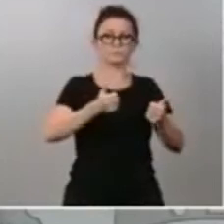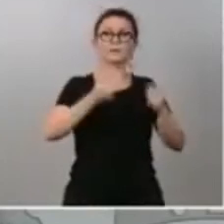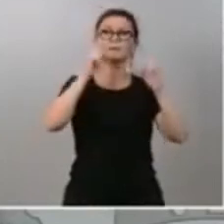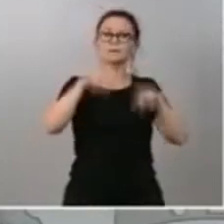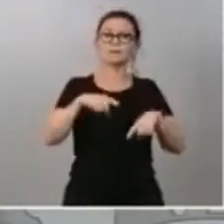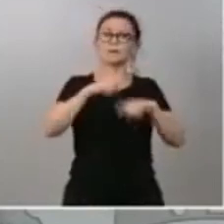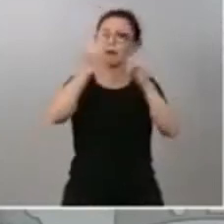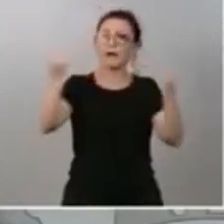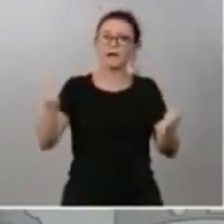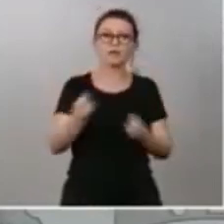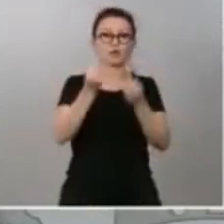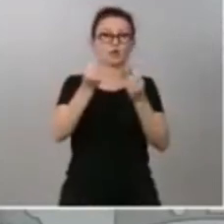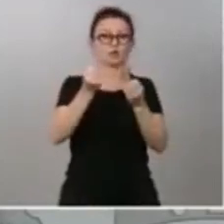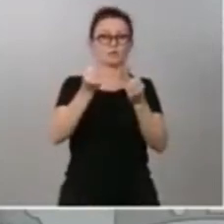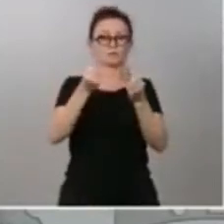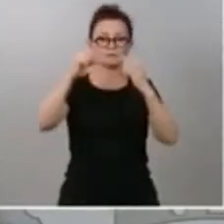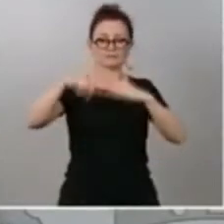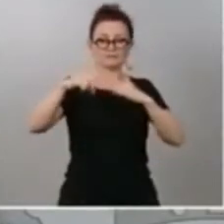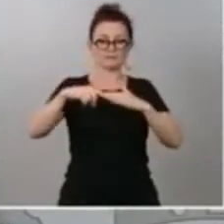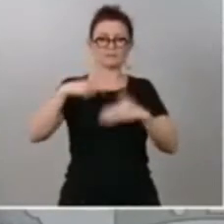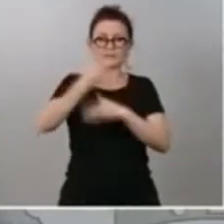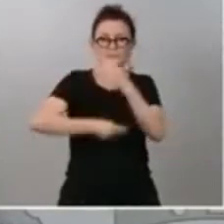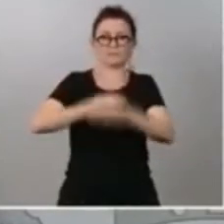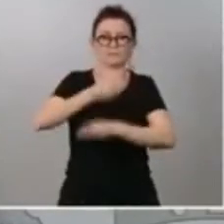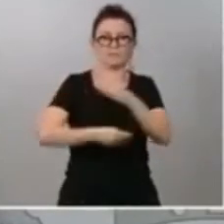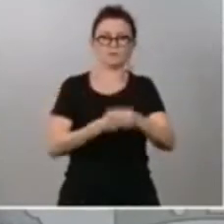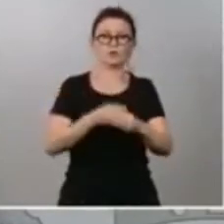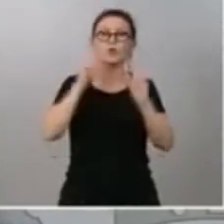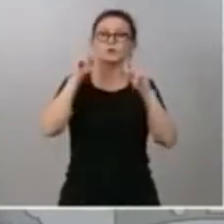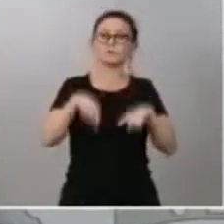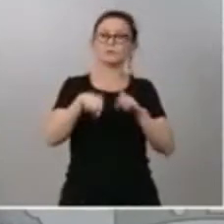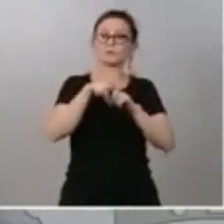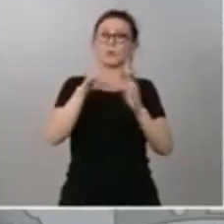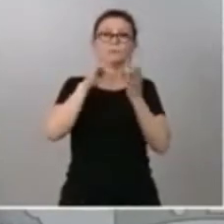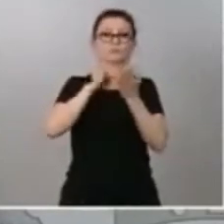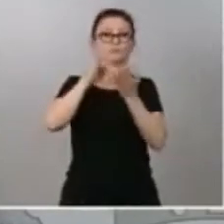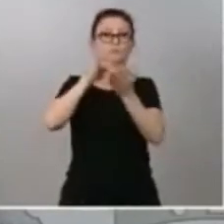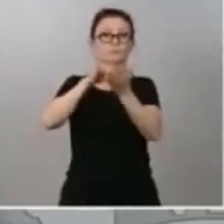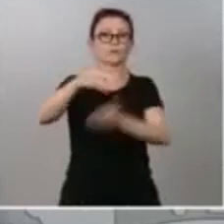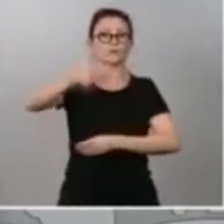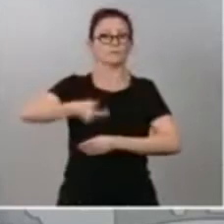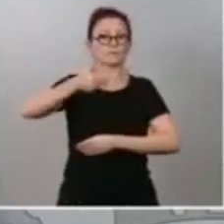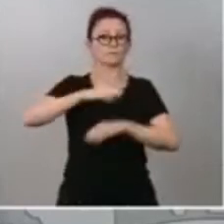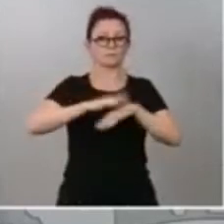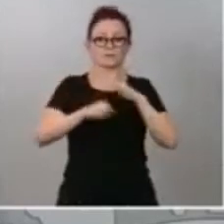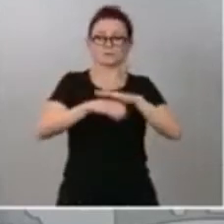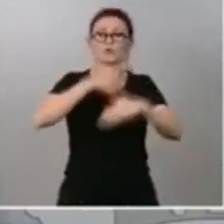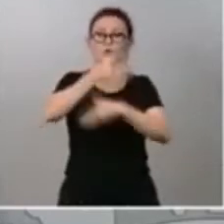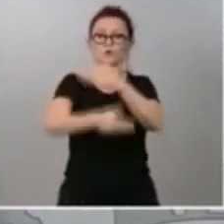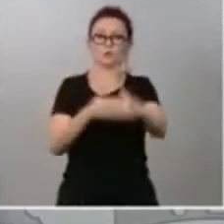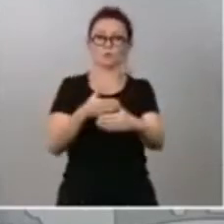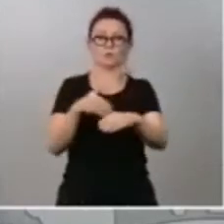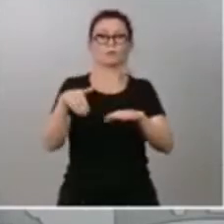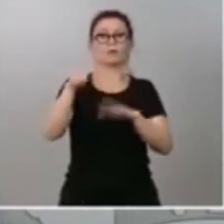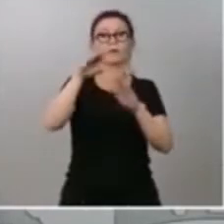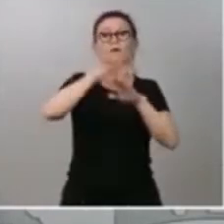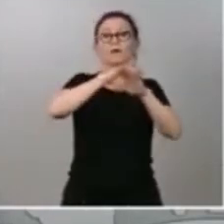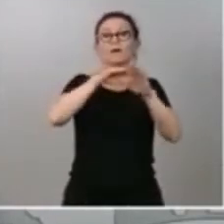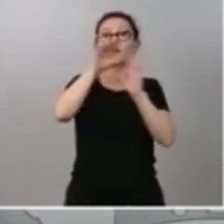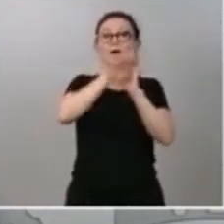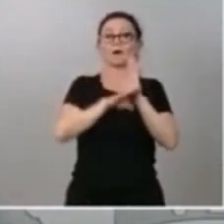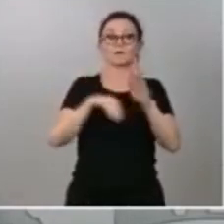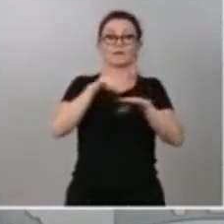meses, de los hitos señalados que den continuidad a la agenda de gobierno en los próximos meses, como acabo de referir.